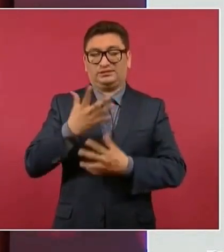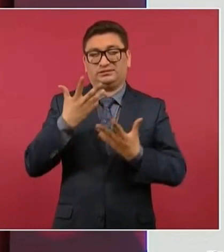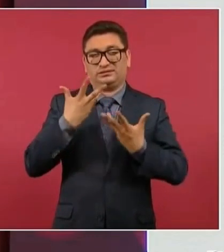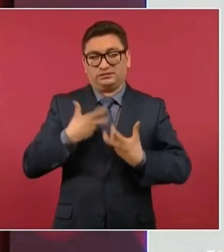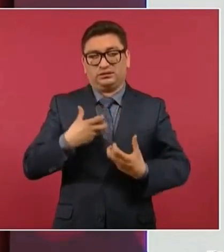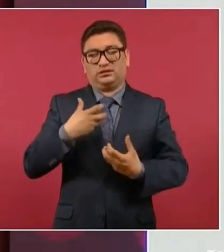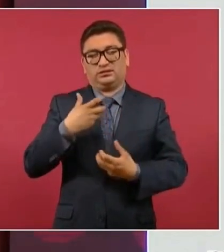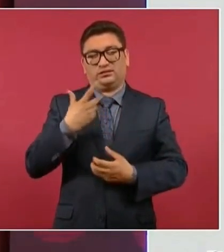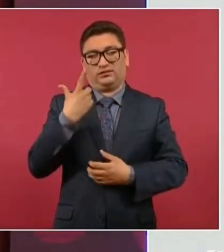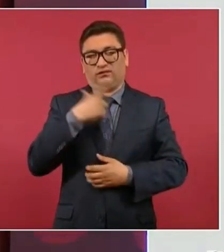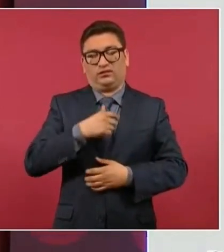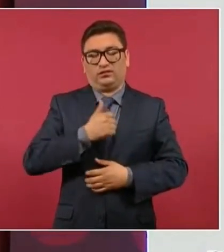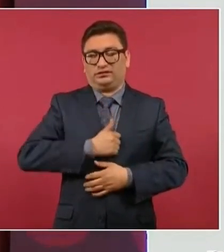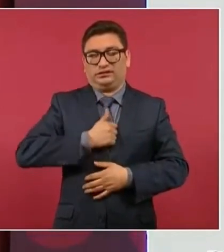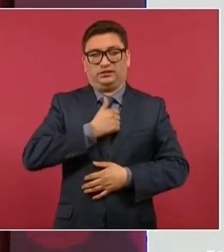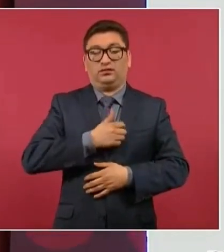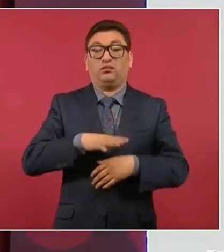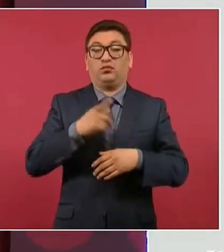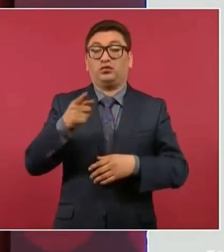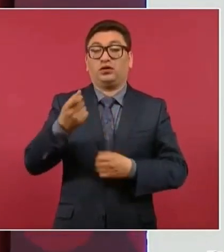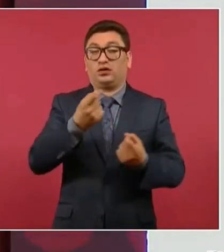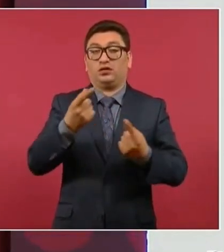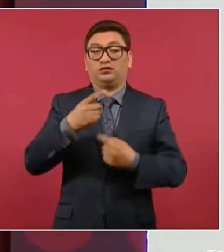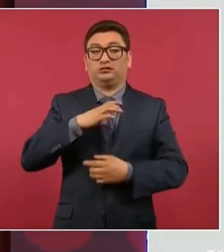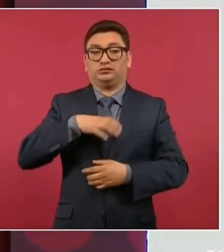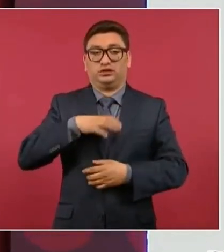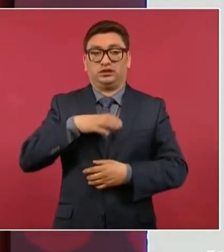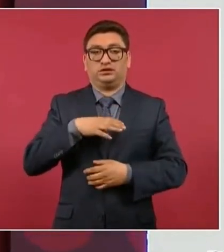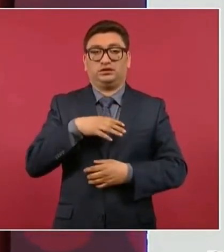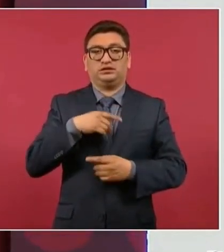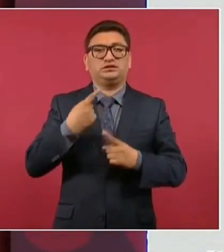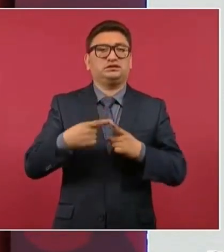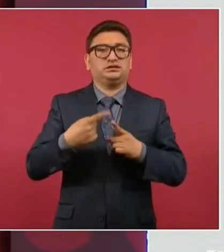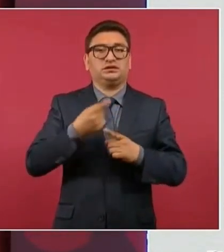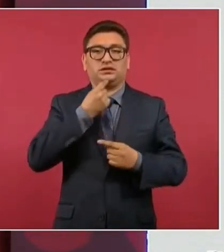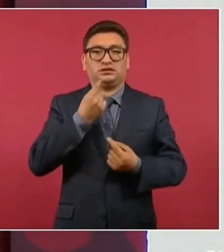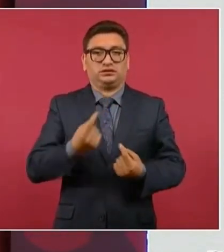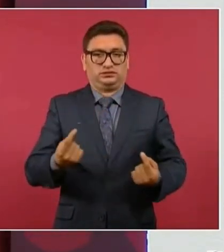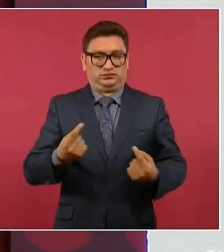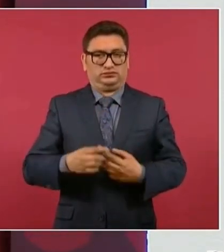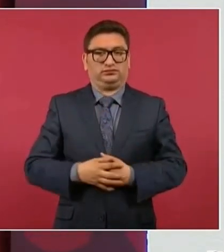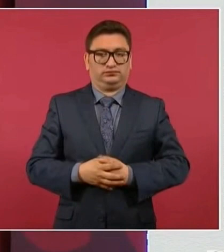que ya hay cáncer en niños sobre todo.